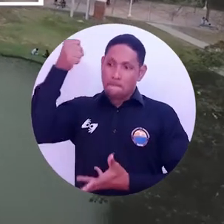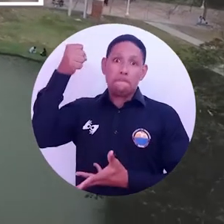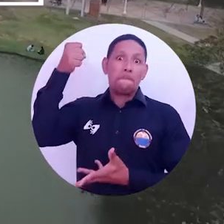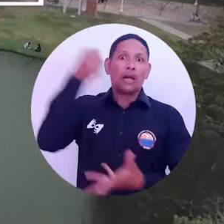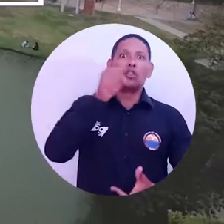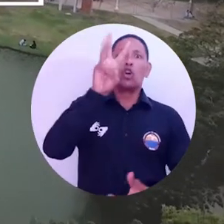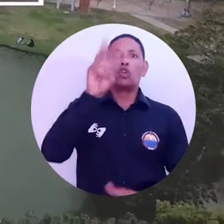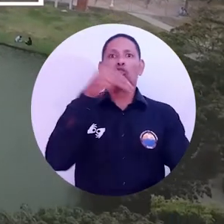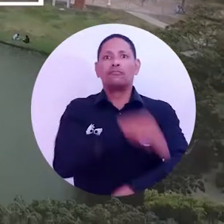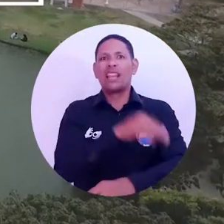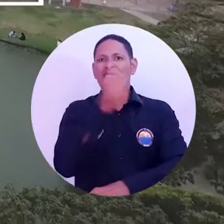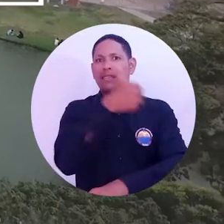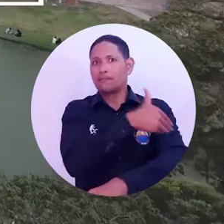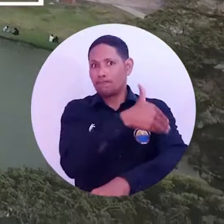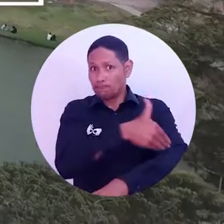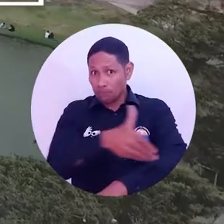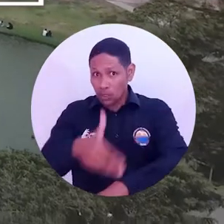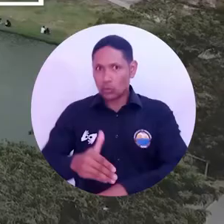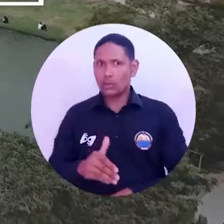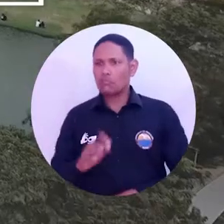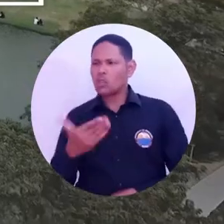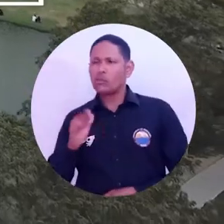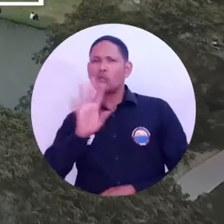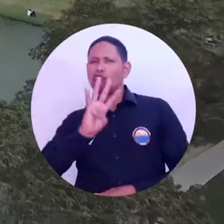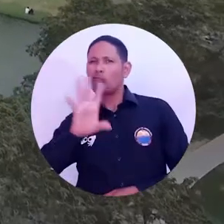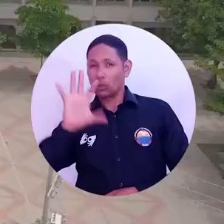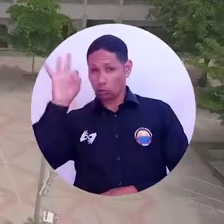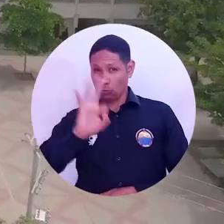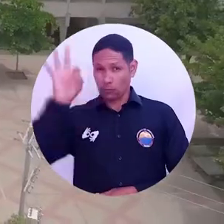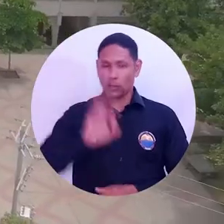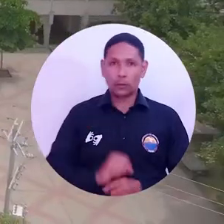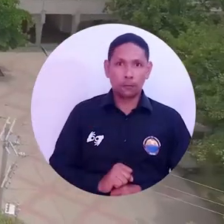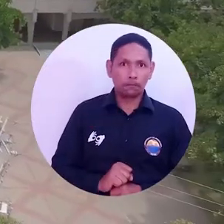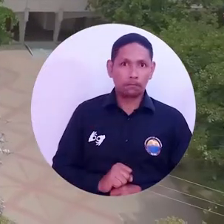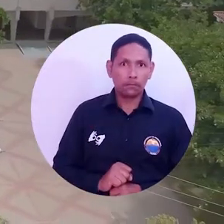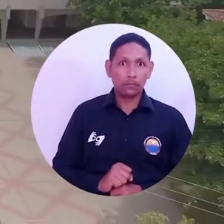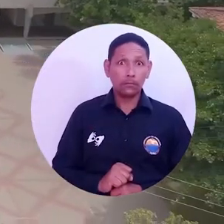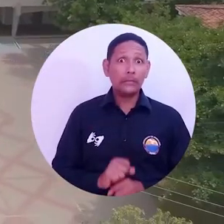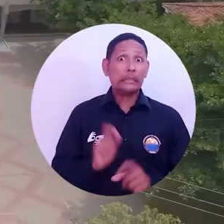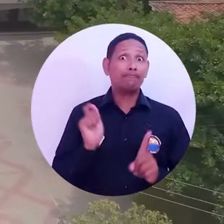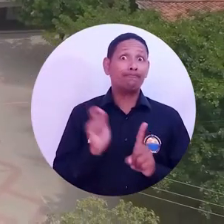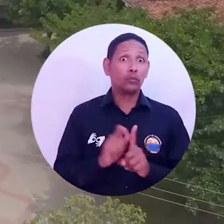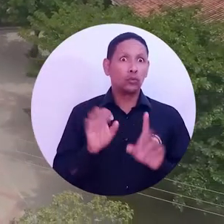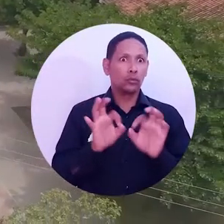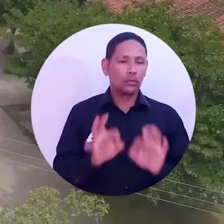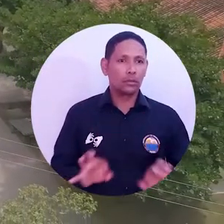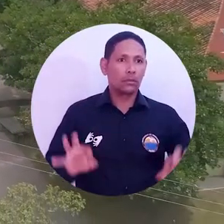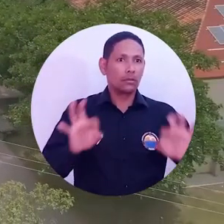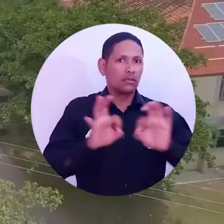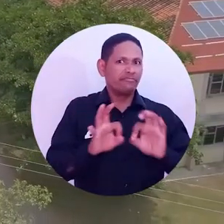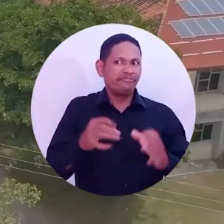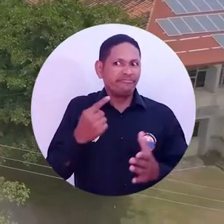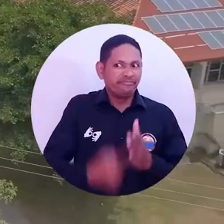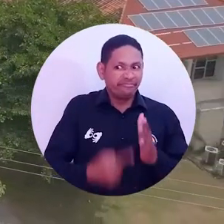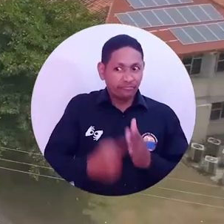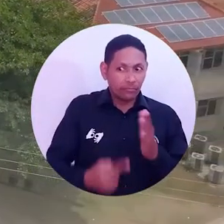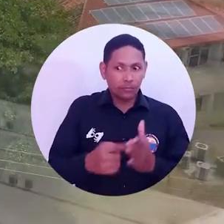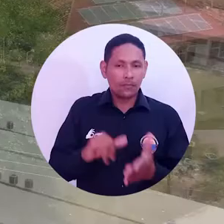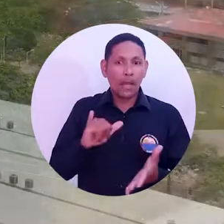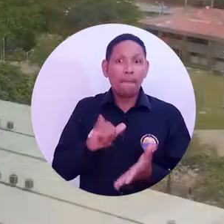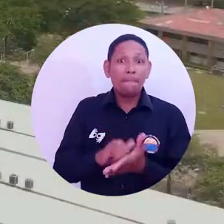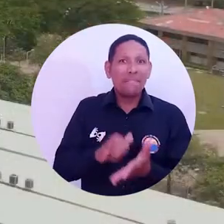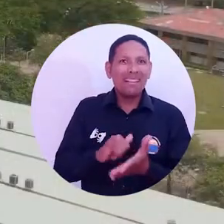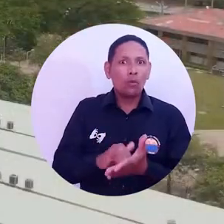8.010 millones de pesos, que corresponden al 45%. Un punto importante en esta exposición es el referido a los recursos